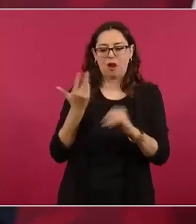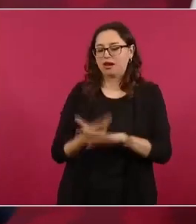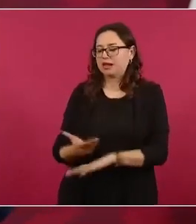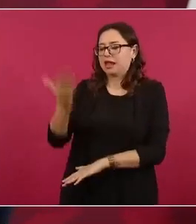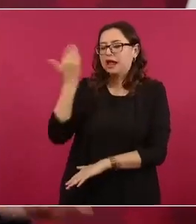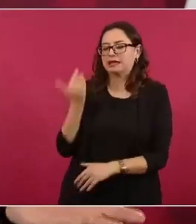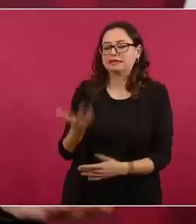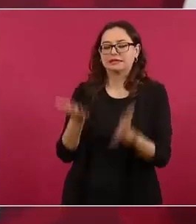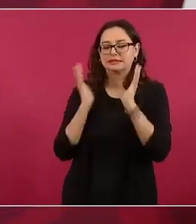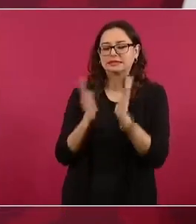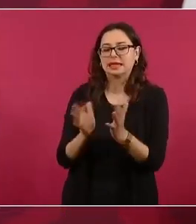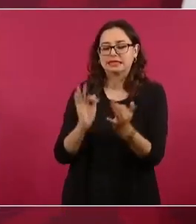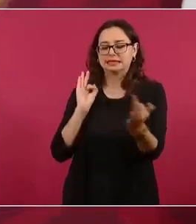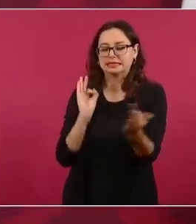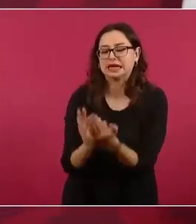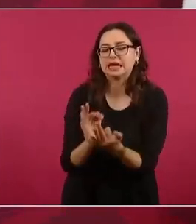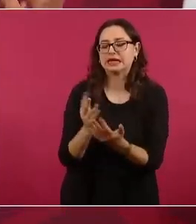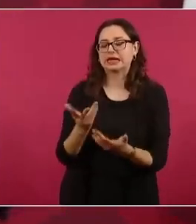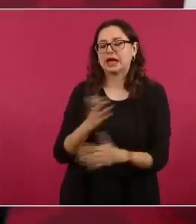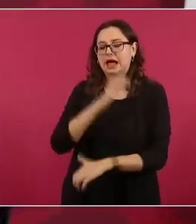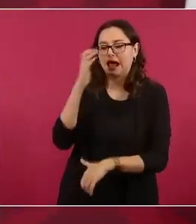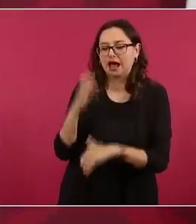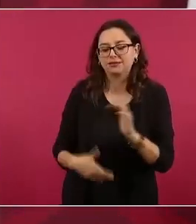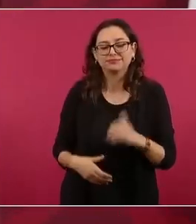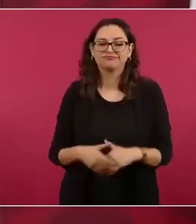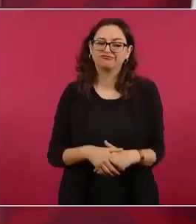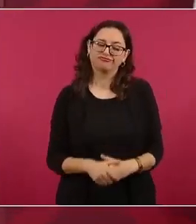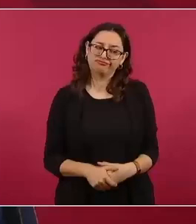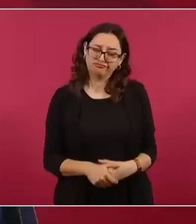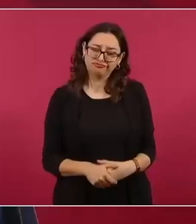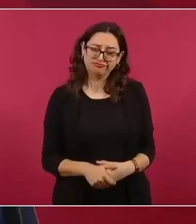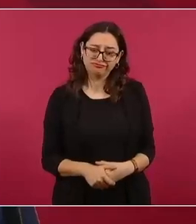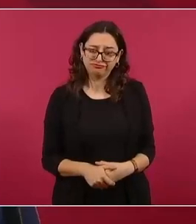pero primero son dos años